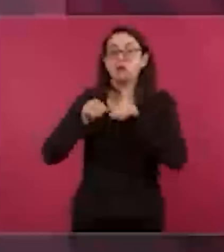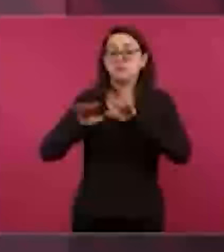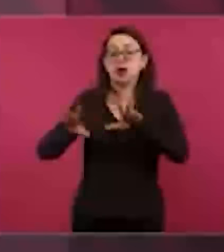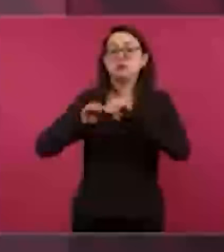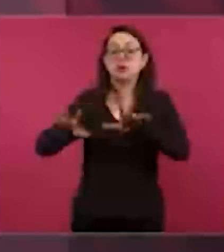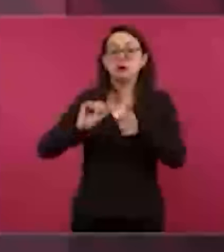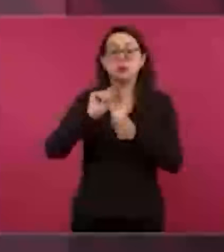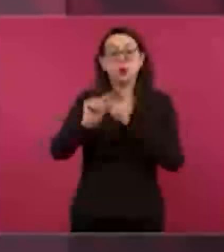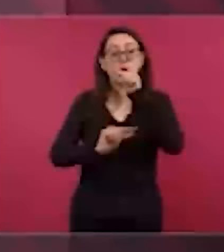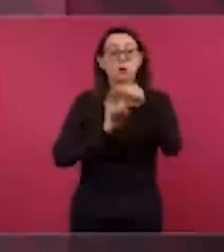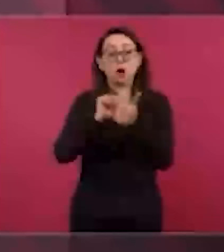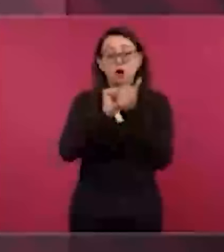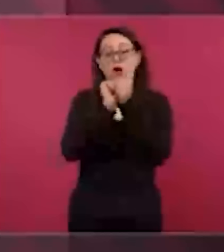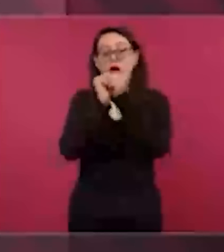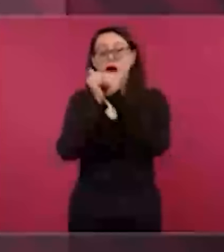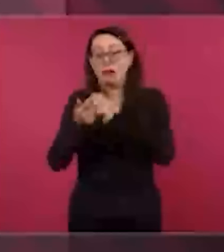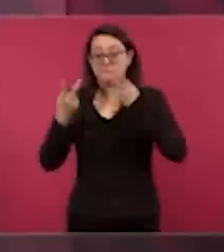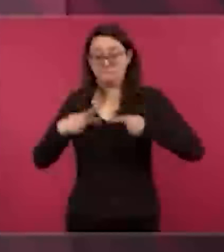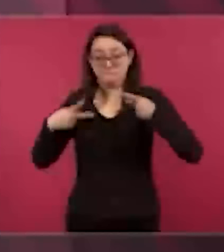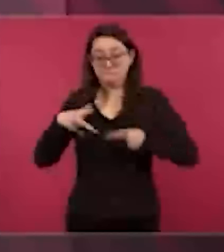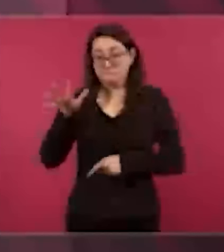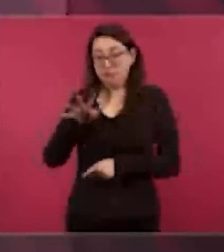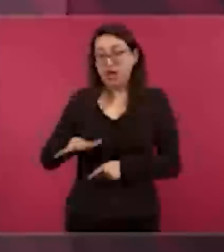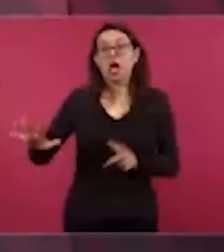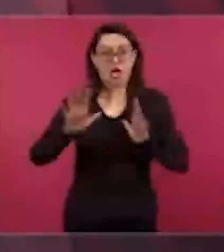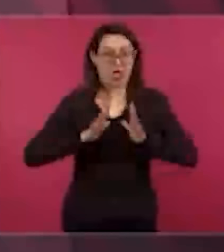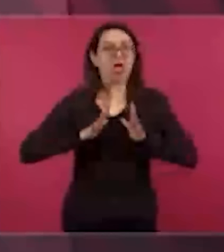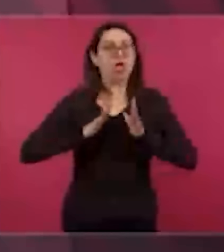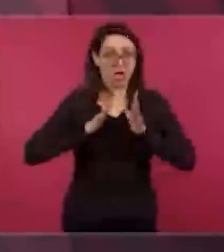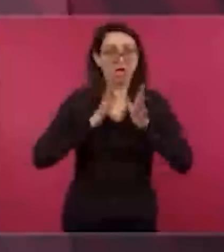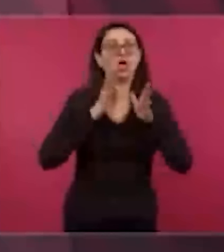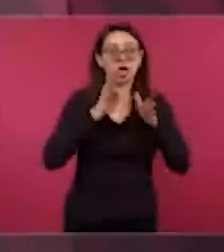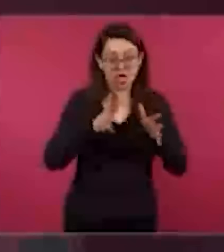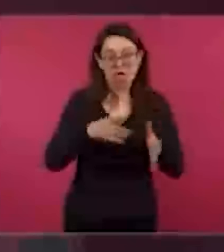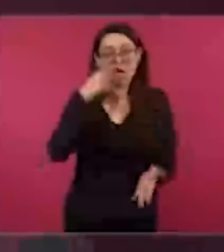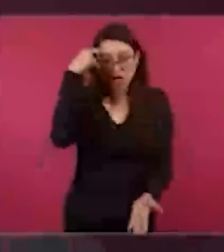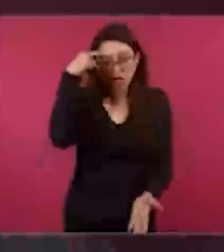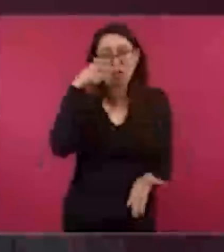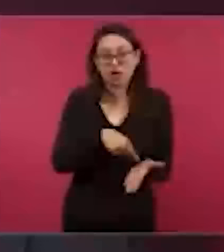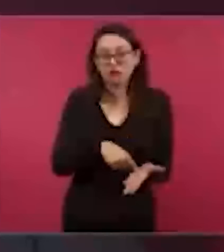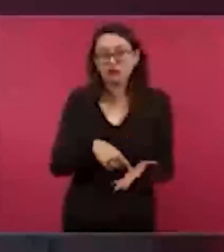no funciona, al menos en México no.